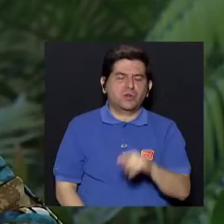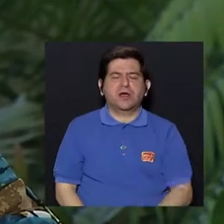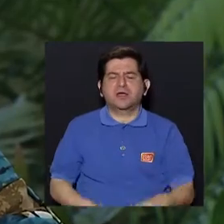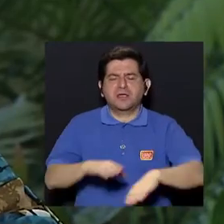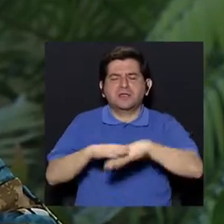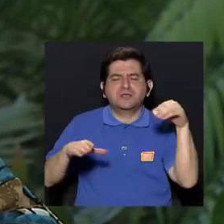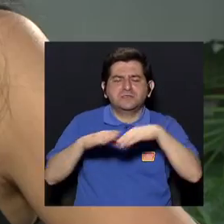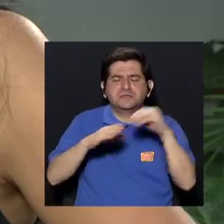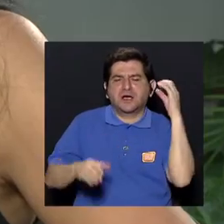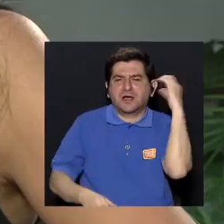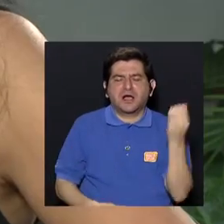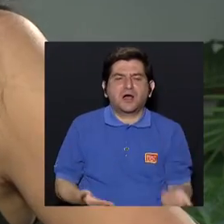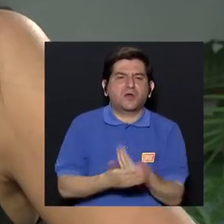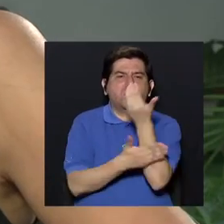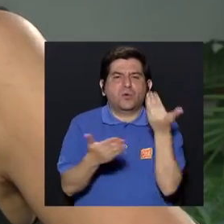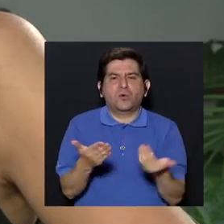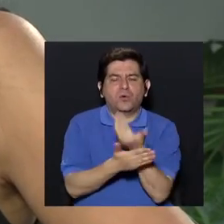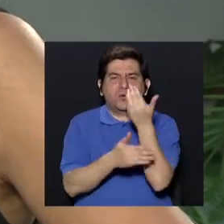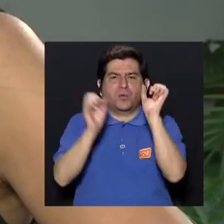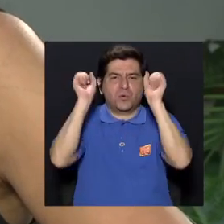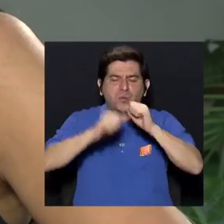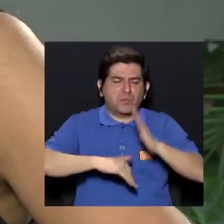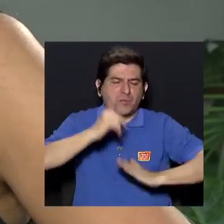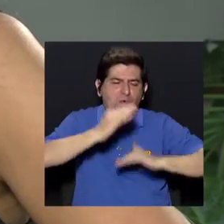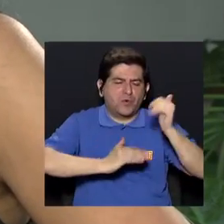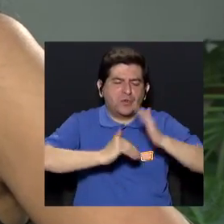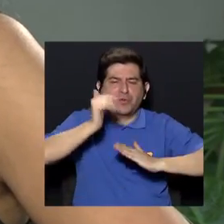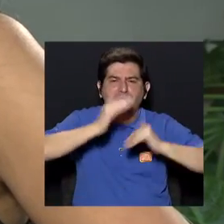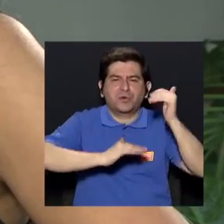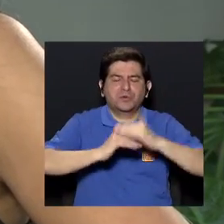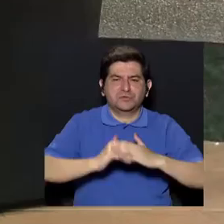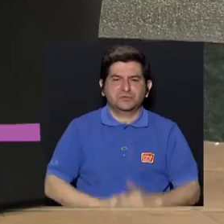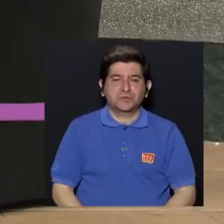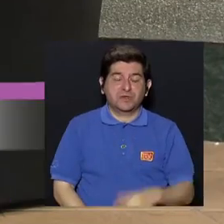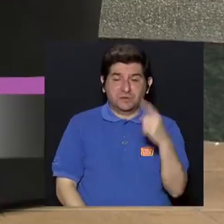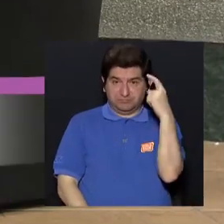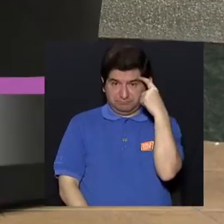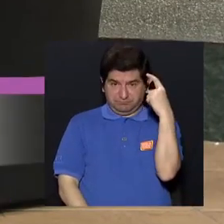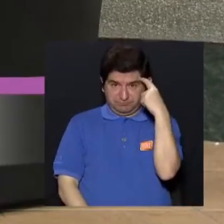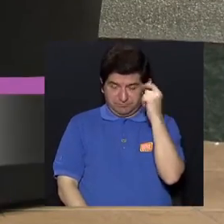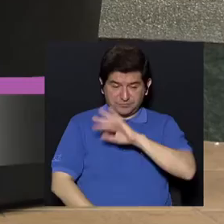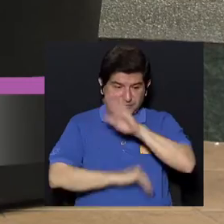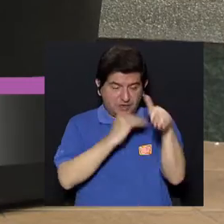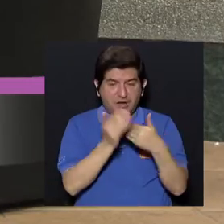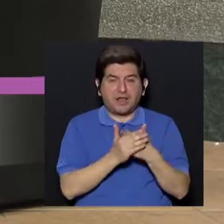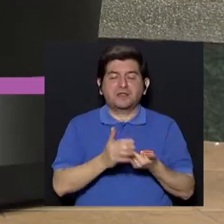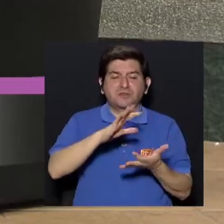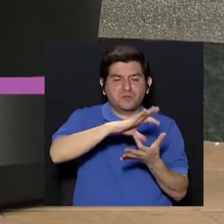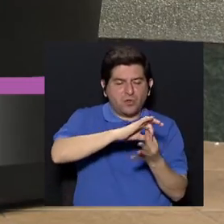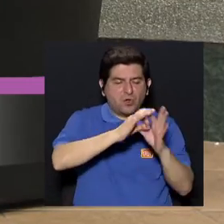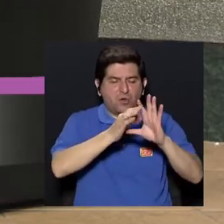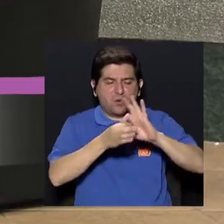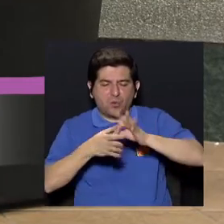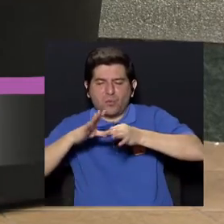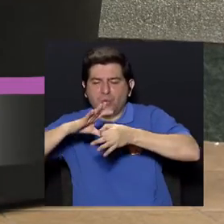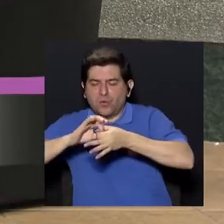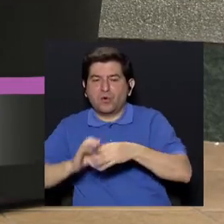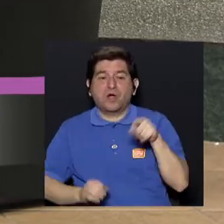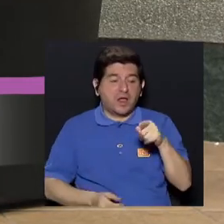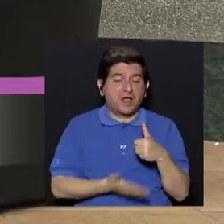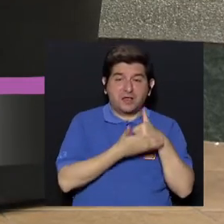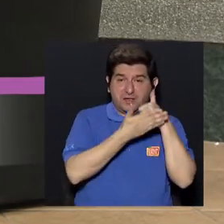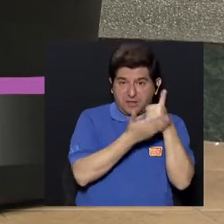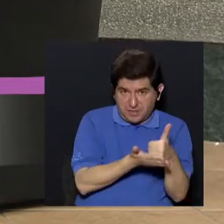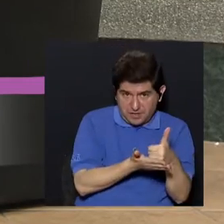mina sacando oro nuevo, ¿verdad? Para poderlo construir. Entonces, ahí es donde tenemos que pensar en toda una cadena, ¿verdad? Bueno, esto va a